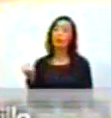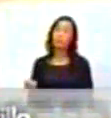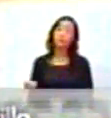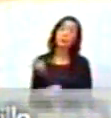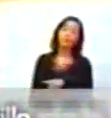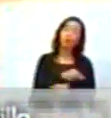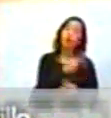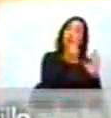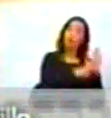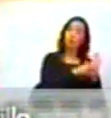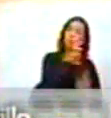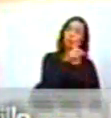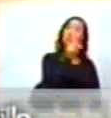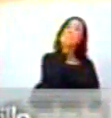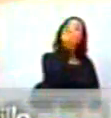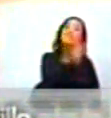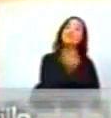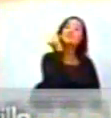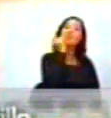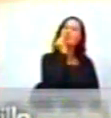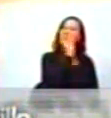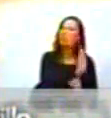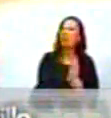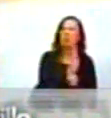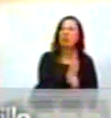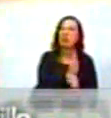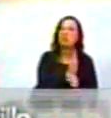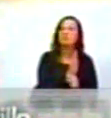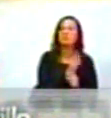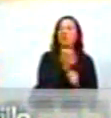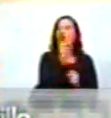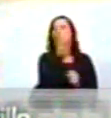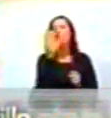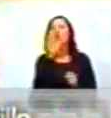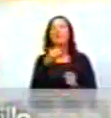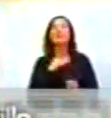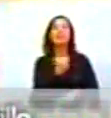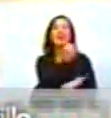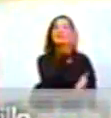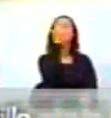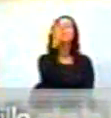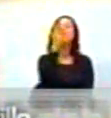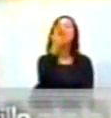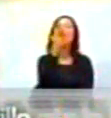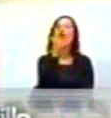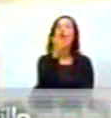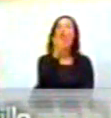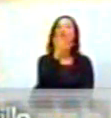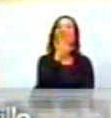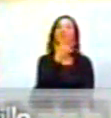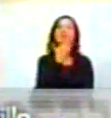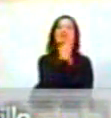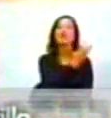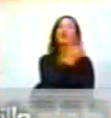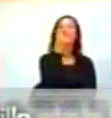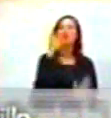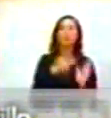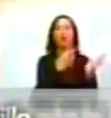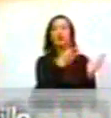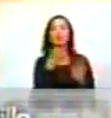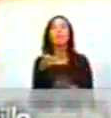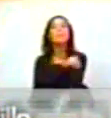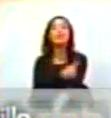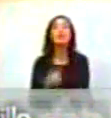2008, una señora, en algún departamento del oriente de Colombia, que le dieron 5 por 2.800 millones de pesos,